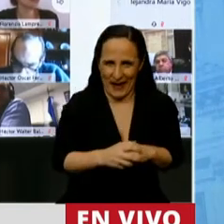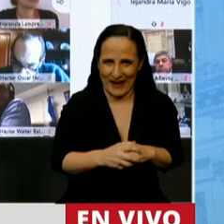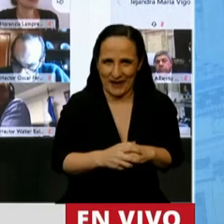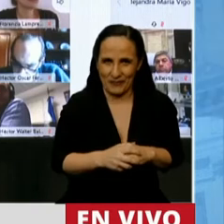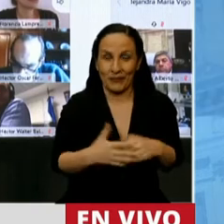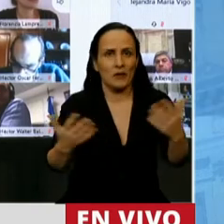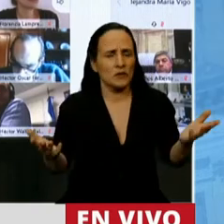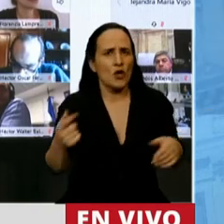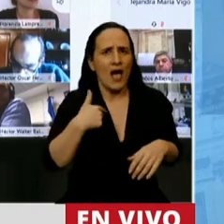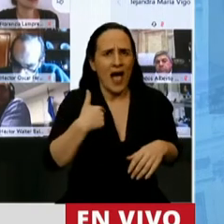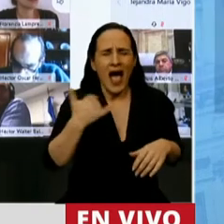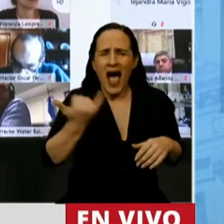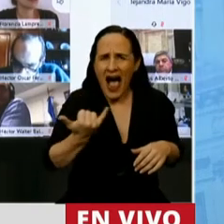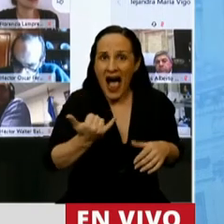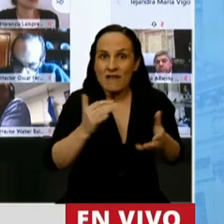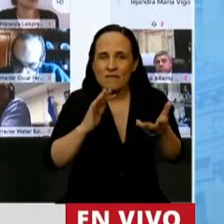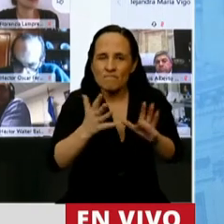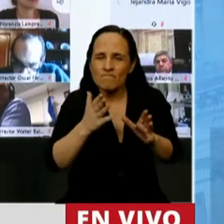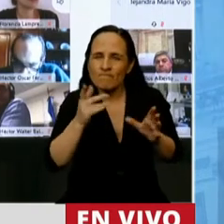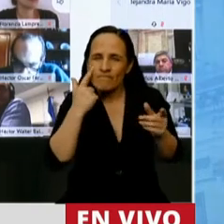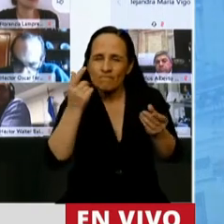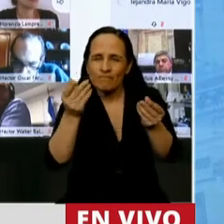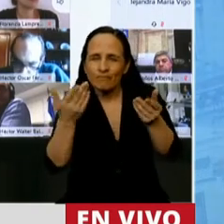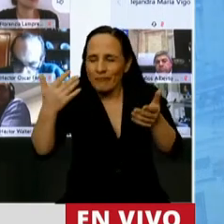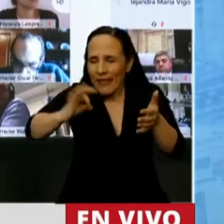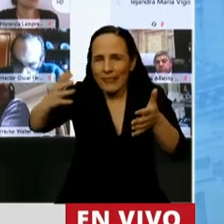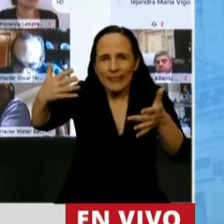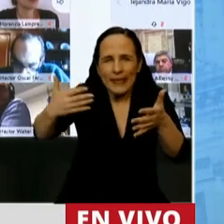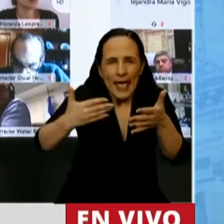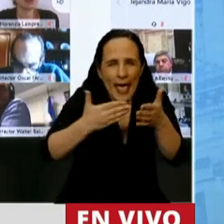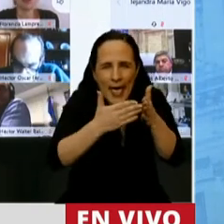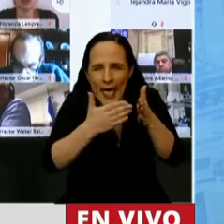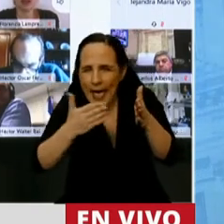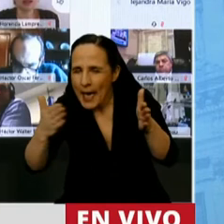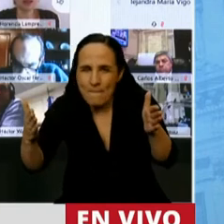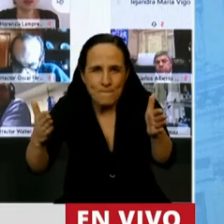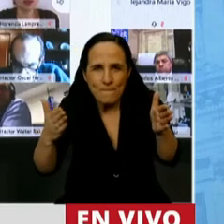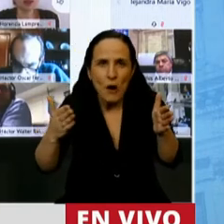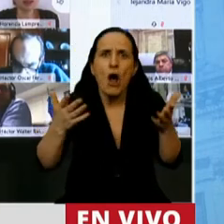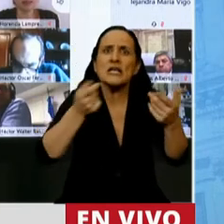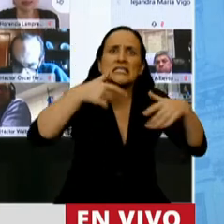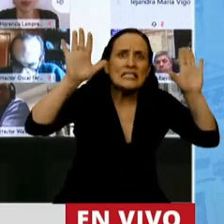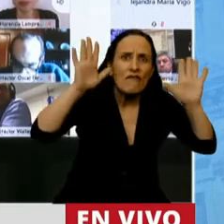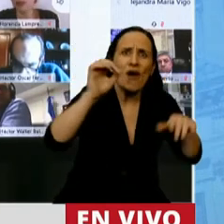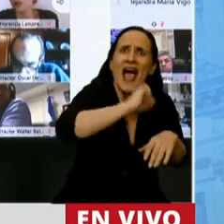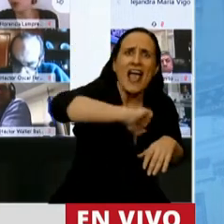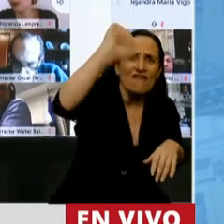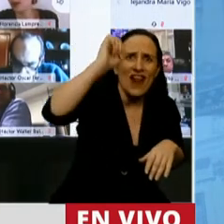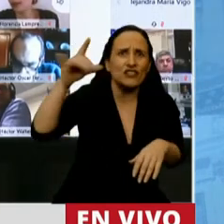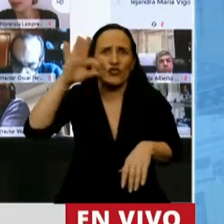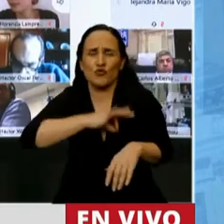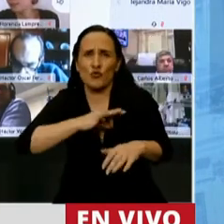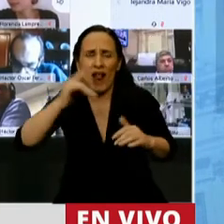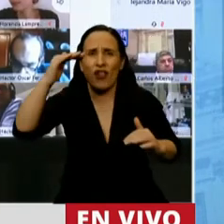tengo una proporción inalterable a lo largo del tiempo y si hubiera una brecha entre la inflación y el salario,